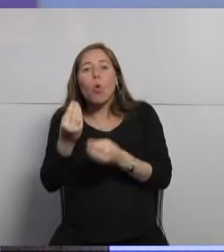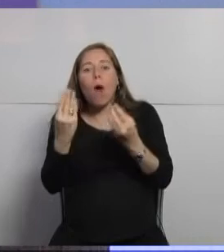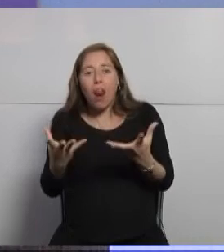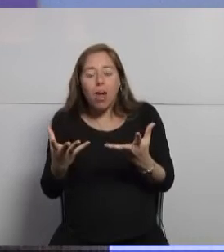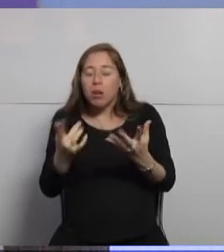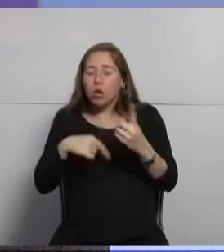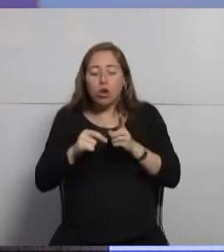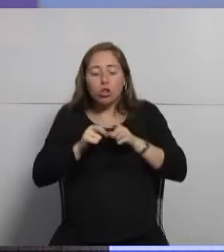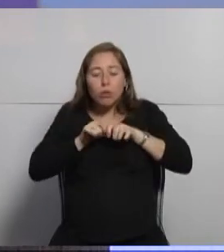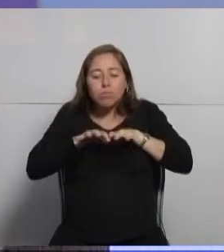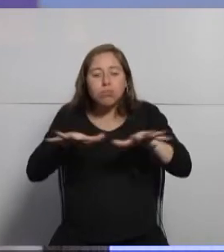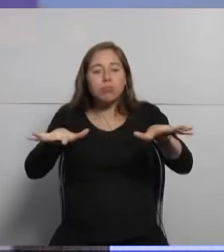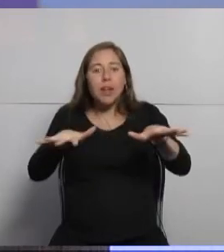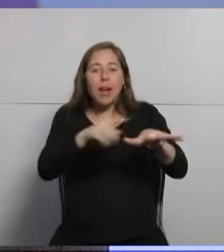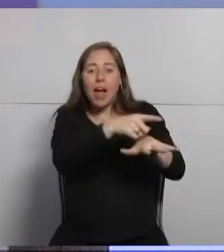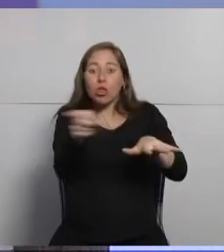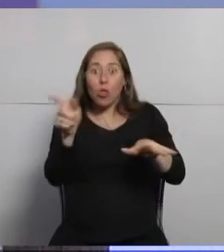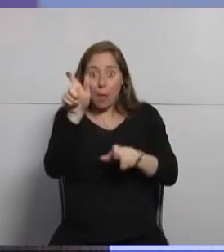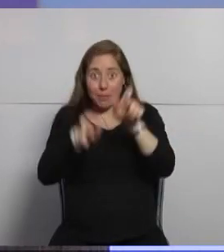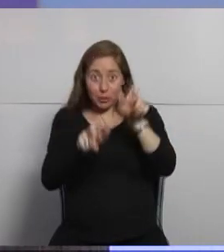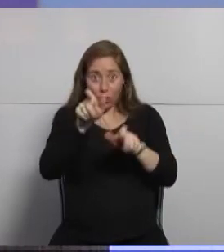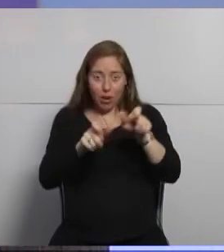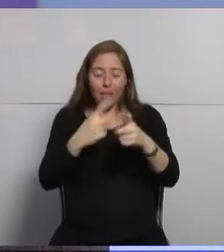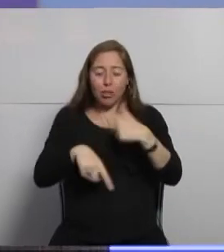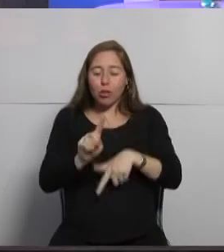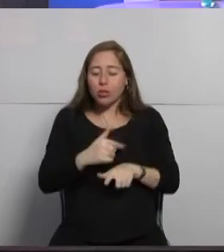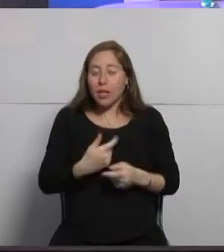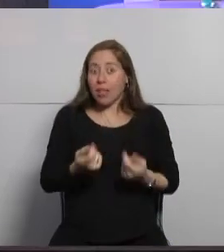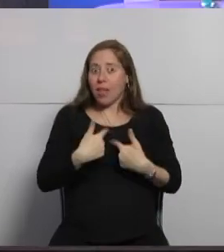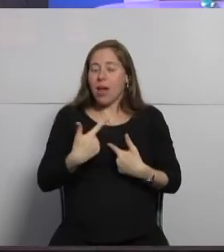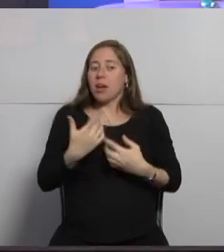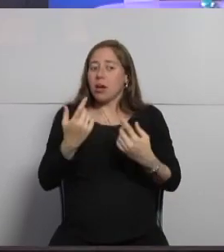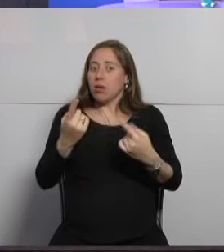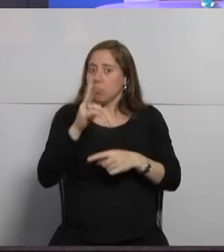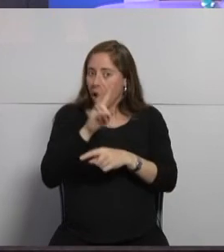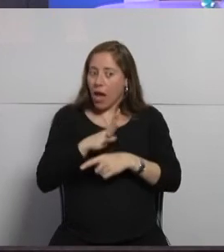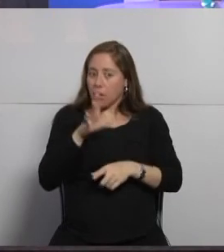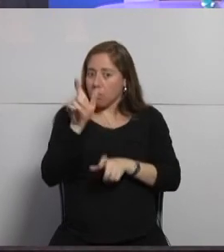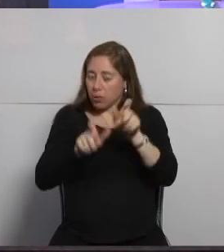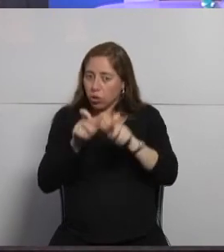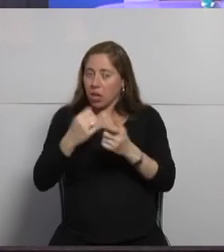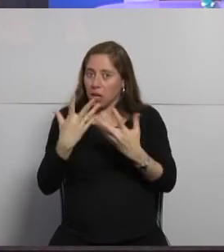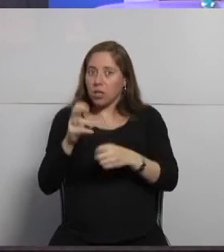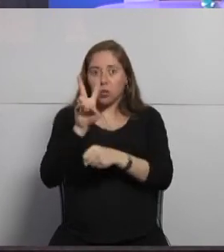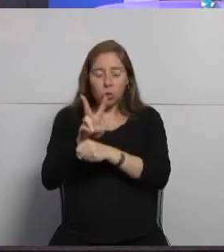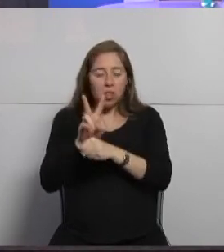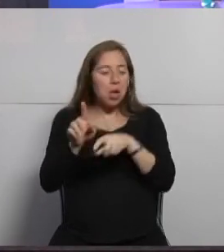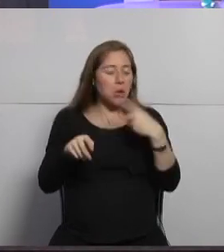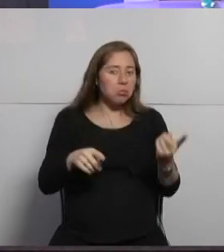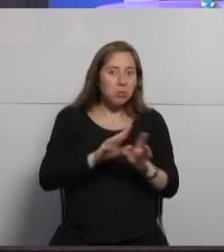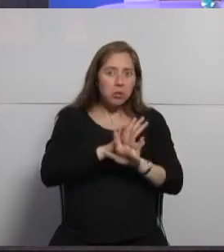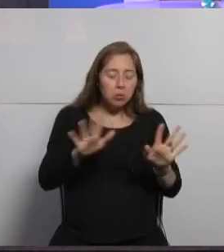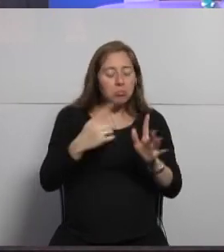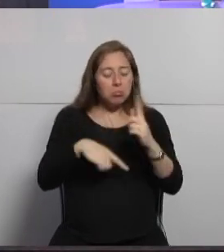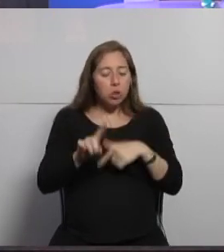cómo poder acceder desde Product Page a las distintas versiones con seguridad con todos los controles que